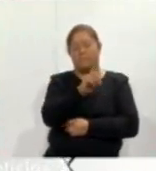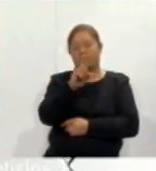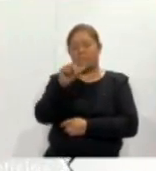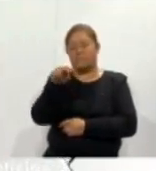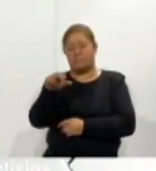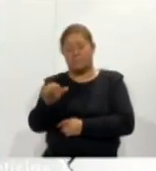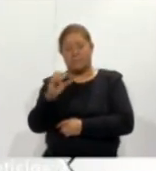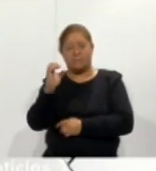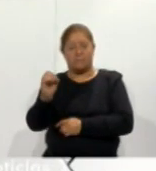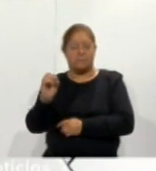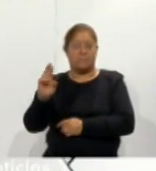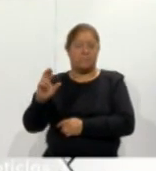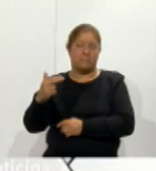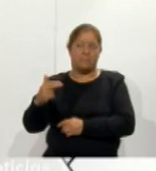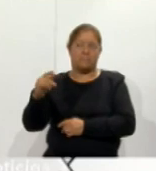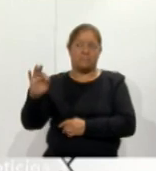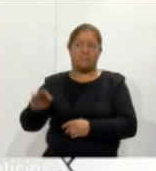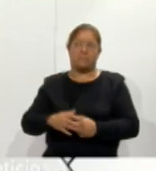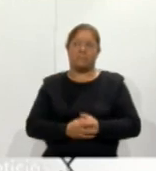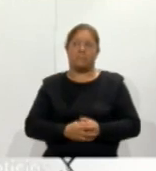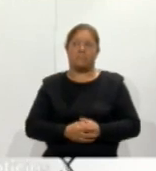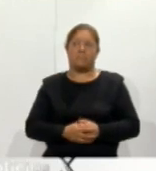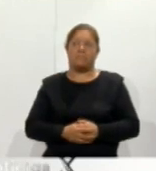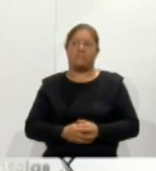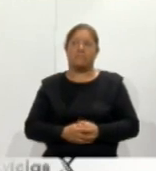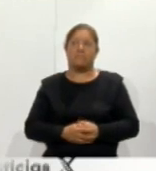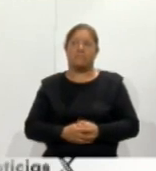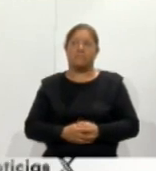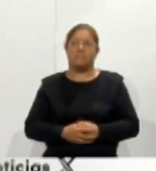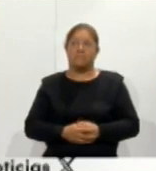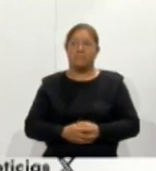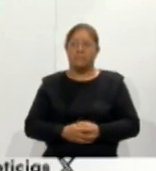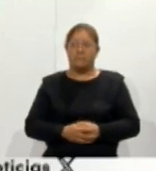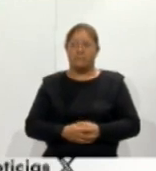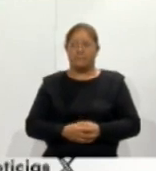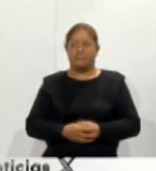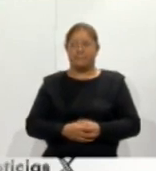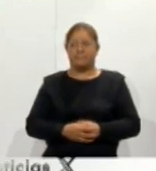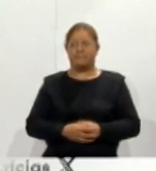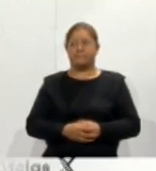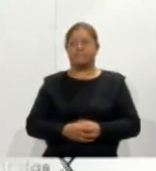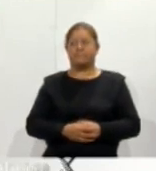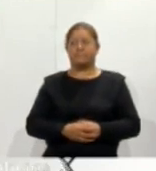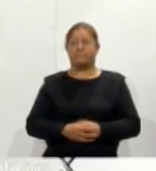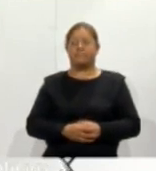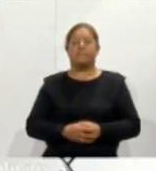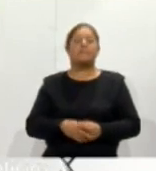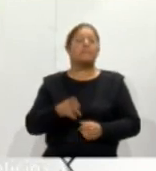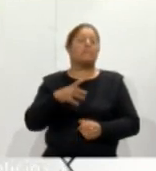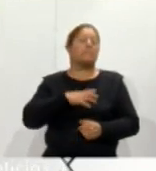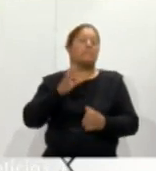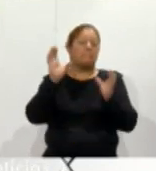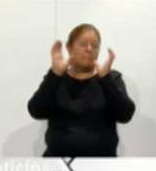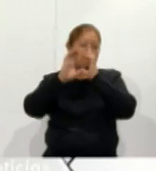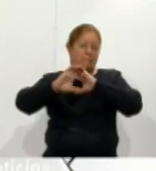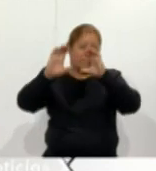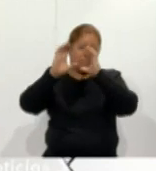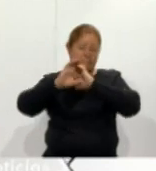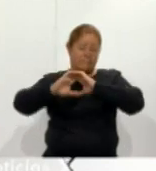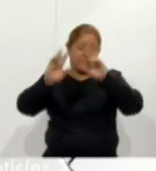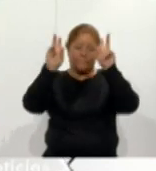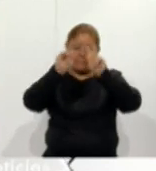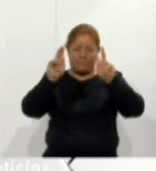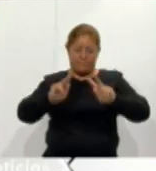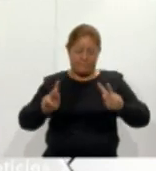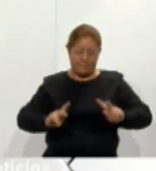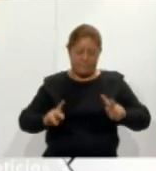Figueroa. Se siente el cálido aire de primavera, ese que trae la marea prometida. Mis